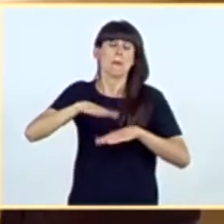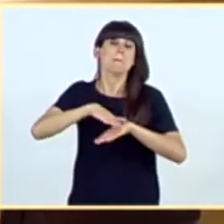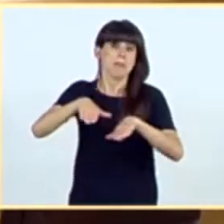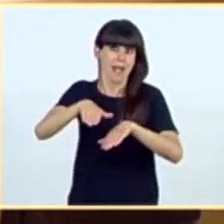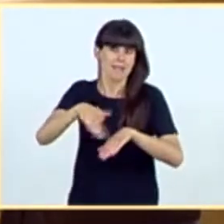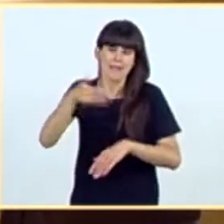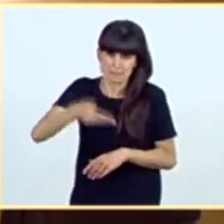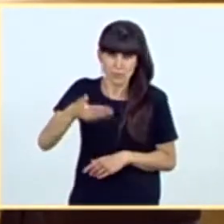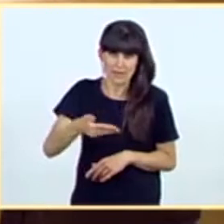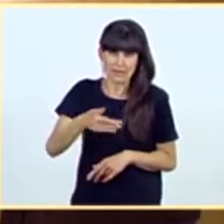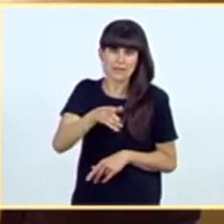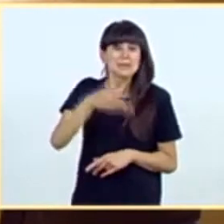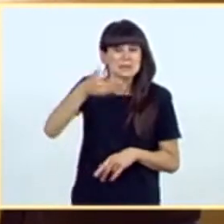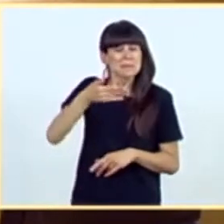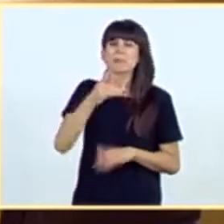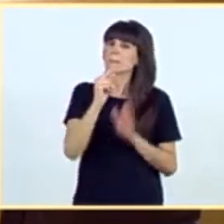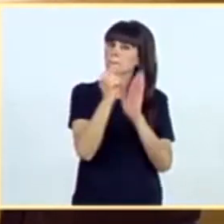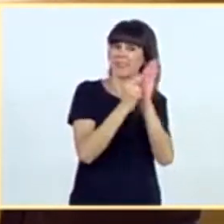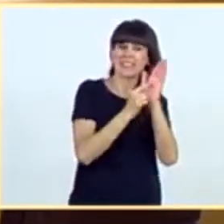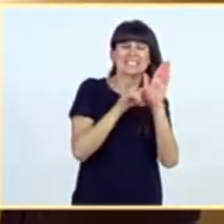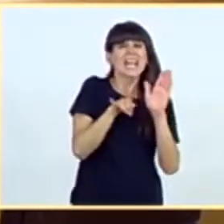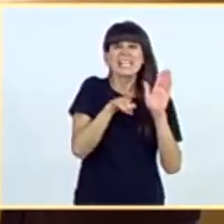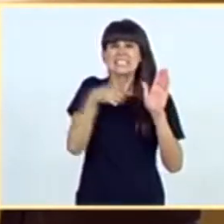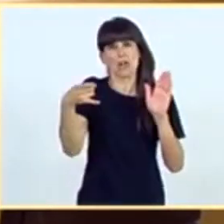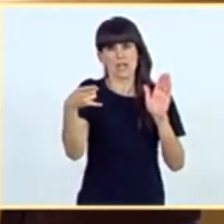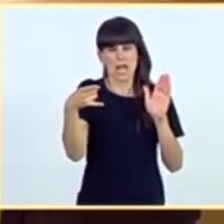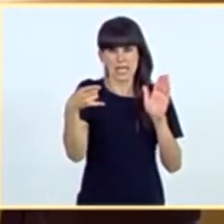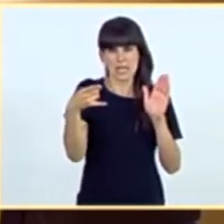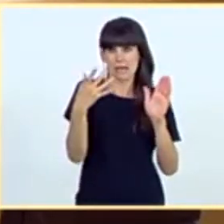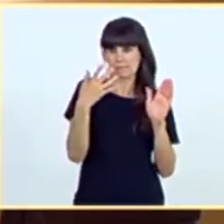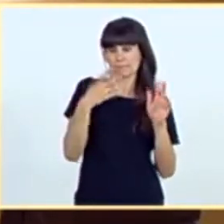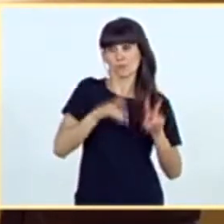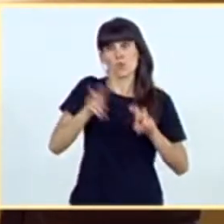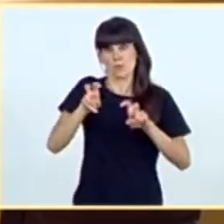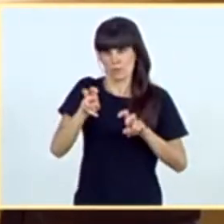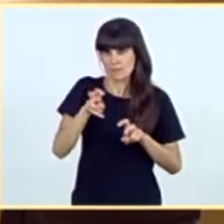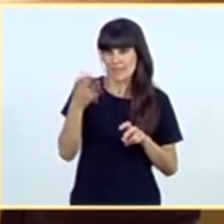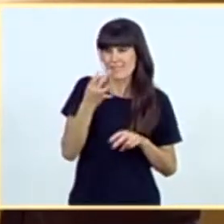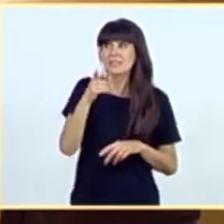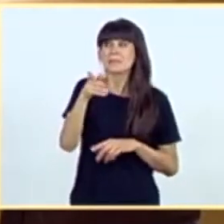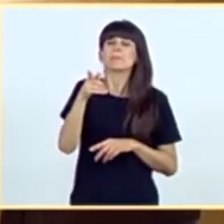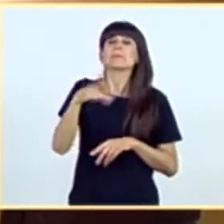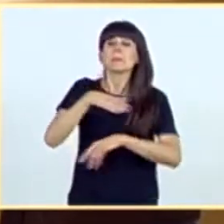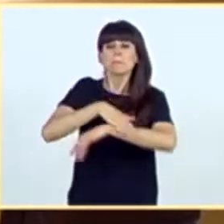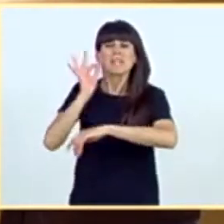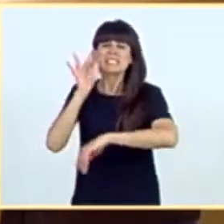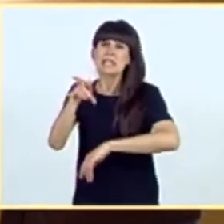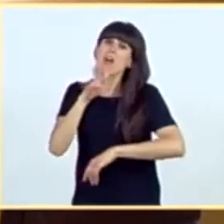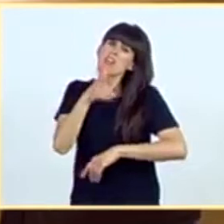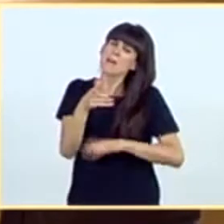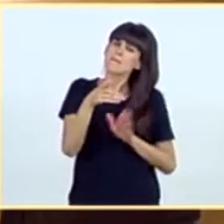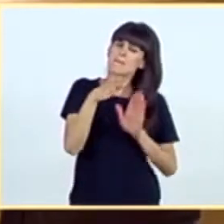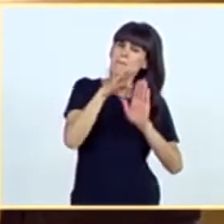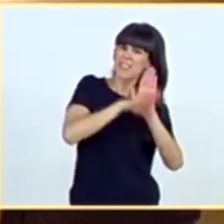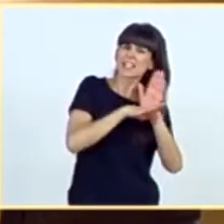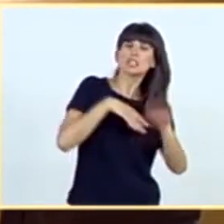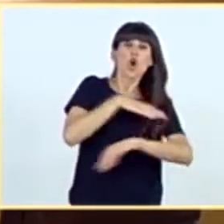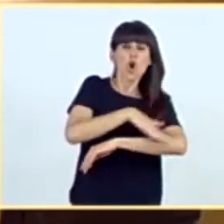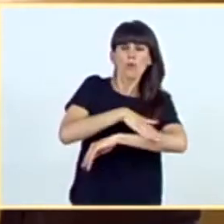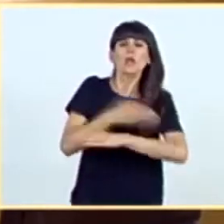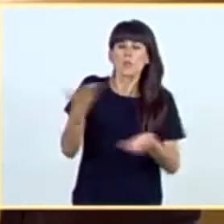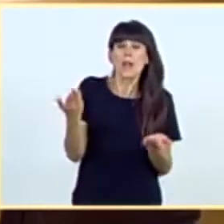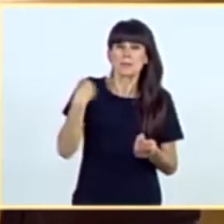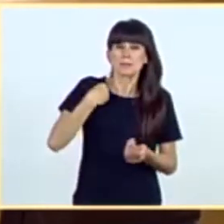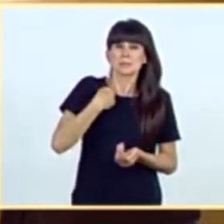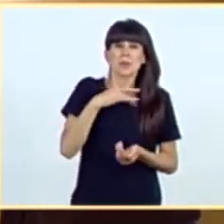Y son imprescindibles medidas extraordinarias. Por todo ello, señora ministra, ¿qué medidas piensa adoptar el Gobierno para la liquidación del